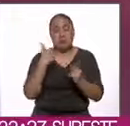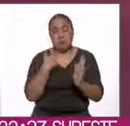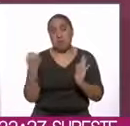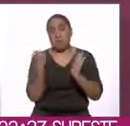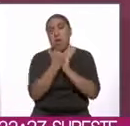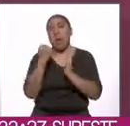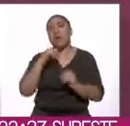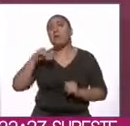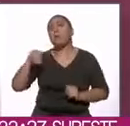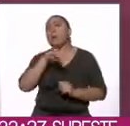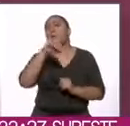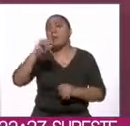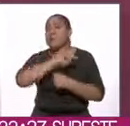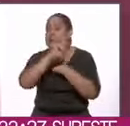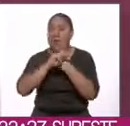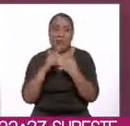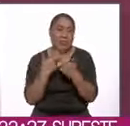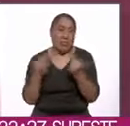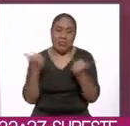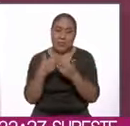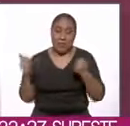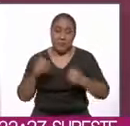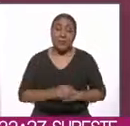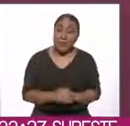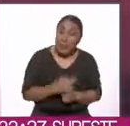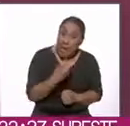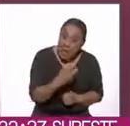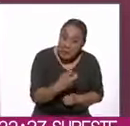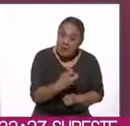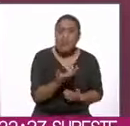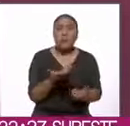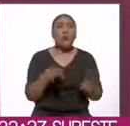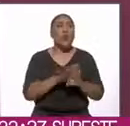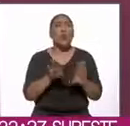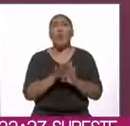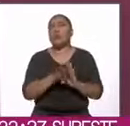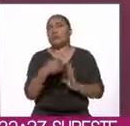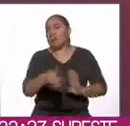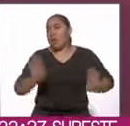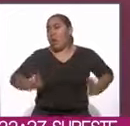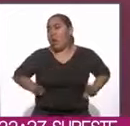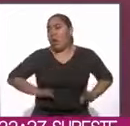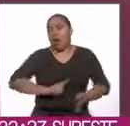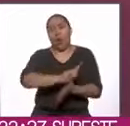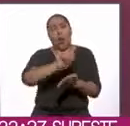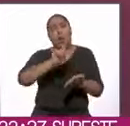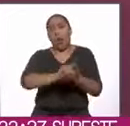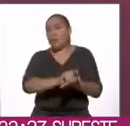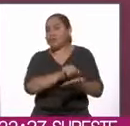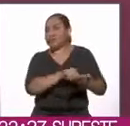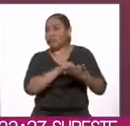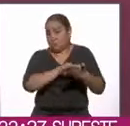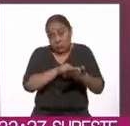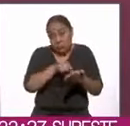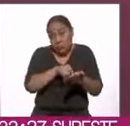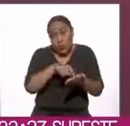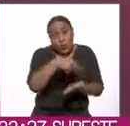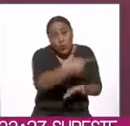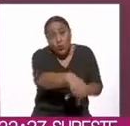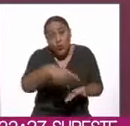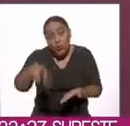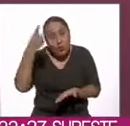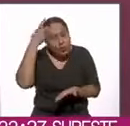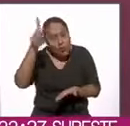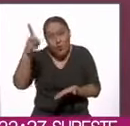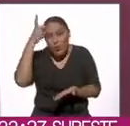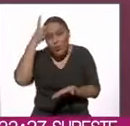países. Esto que tiene un carácter, pues como si fuera una ley, ustedes ya son propietarios